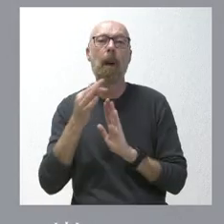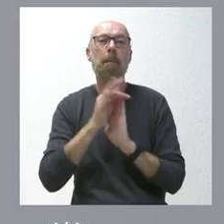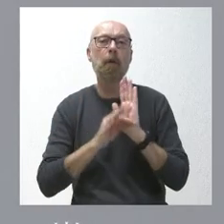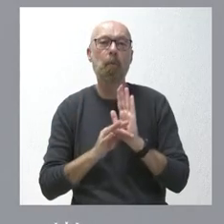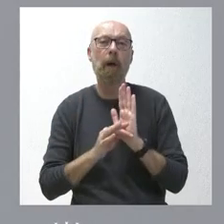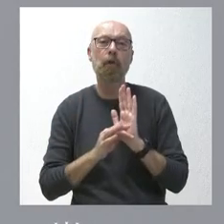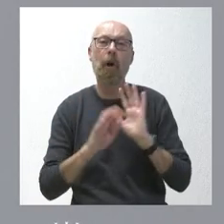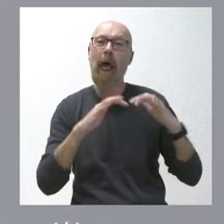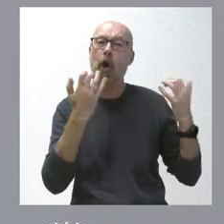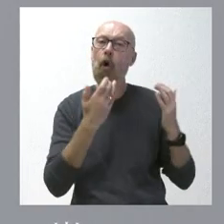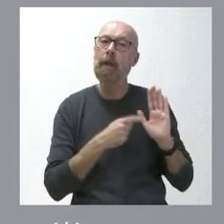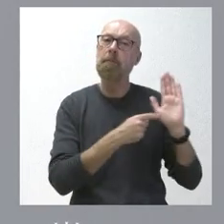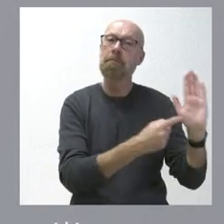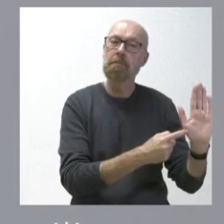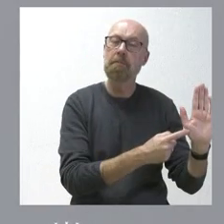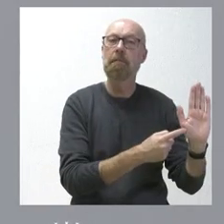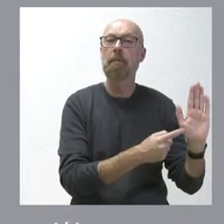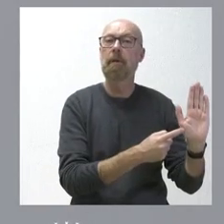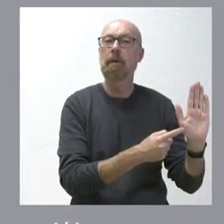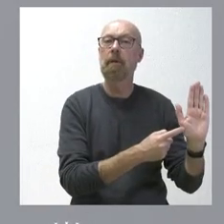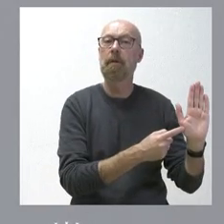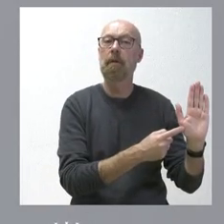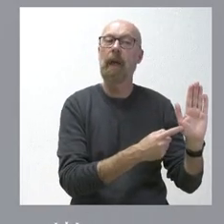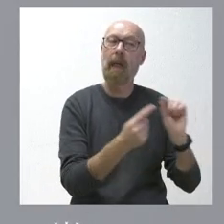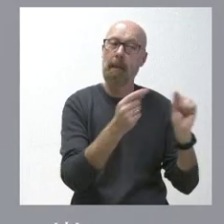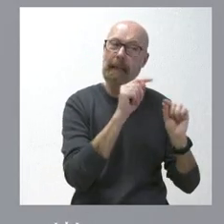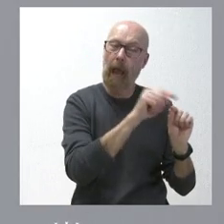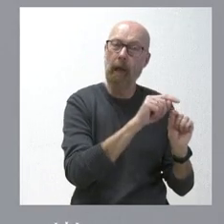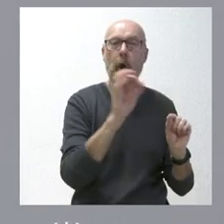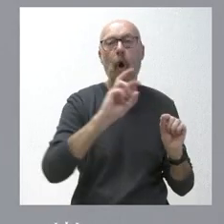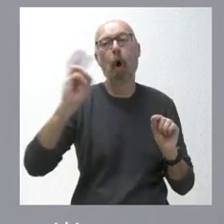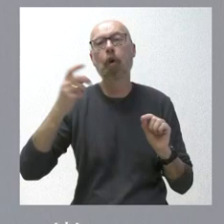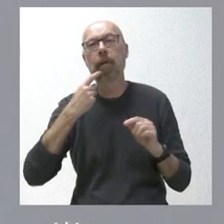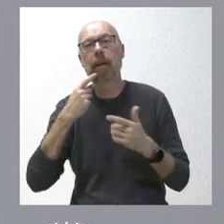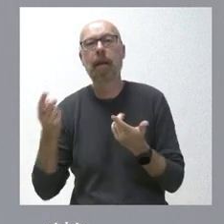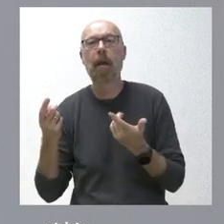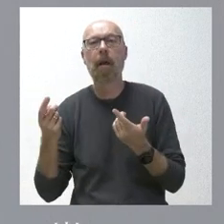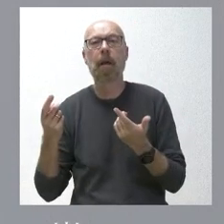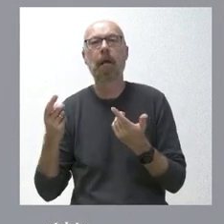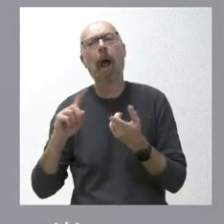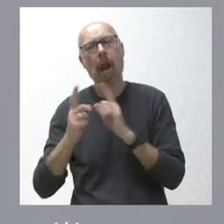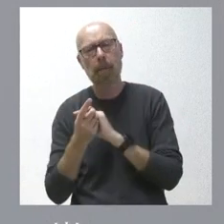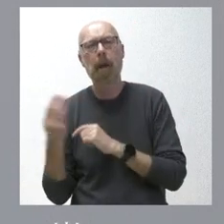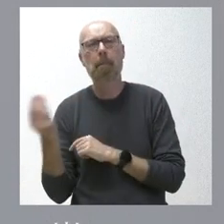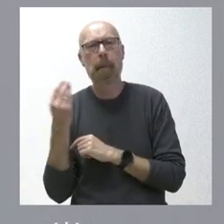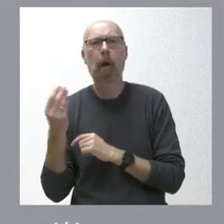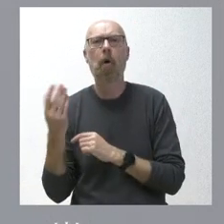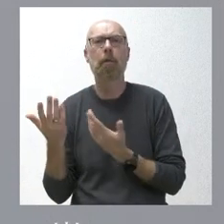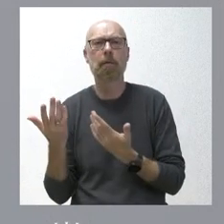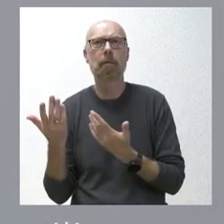en las Cortes y en ese momento debatir, y otros que nos decían que es al contrario, que hubiera sido